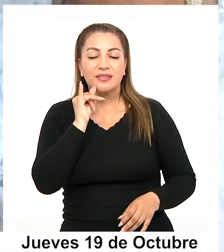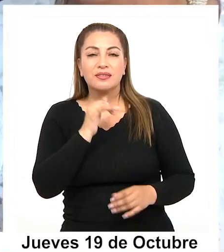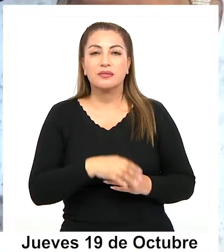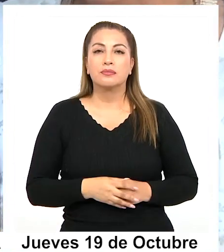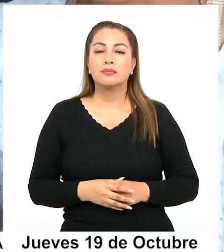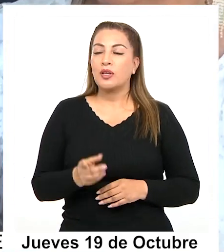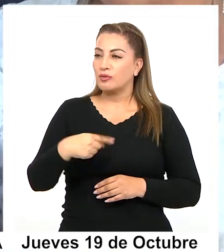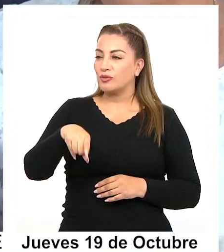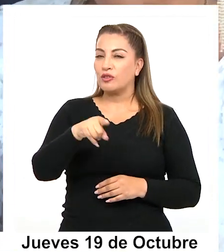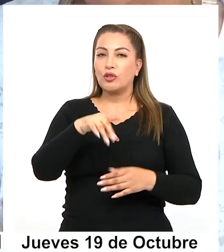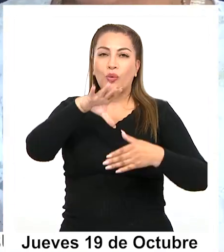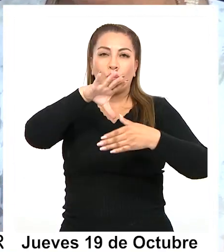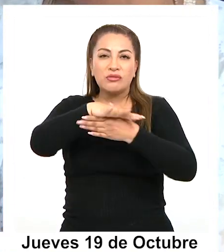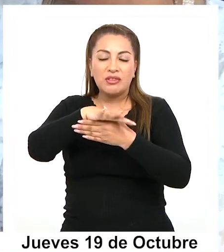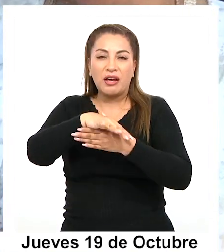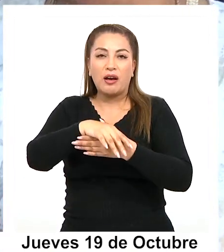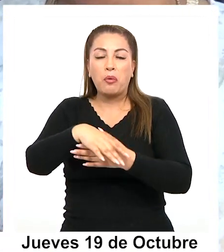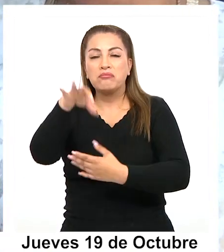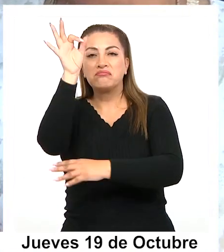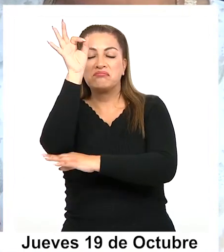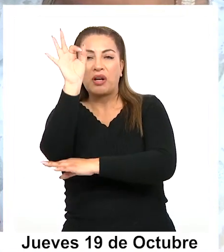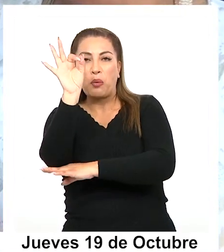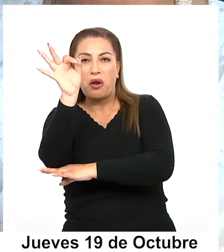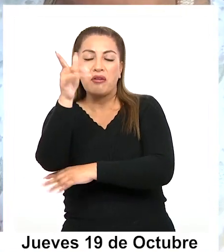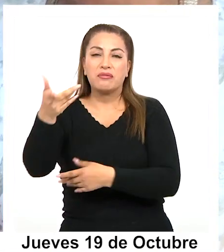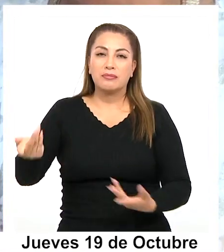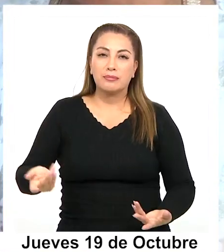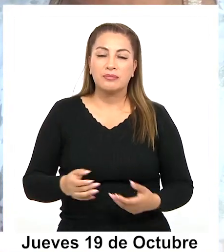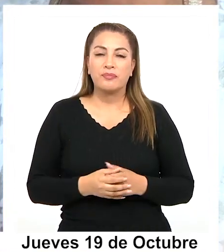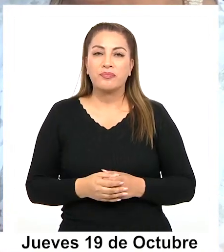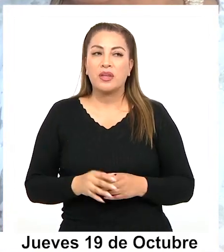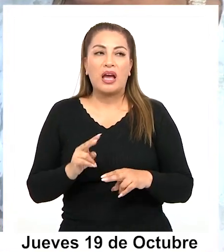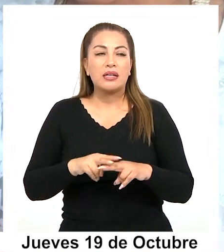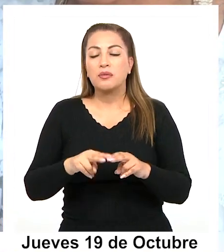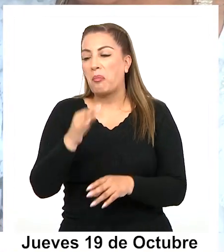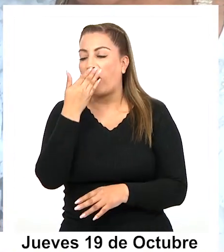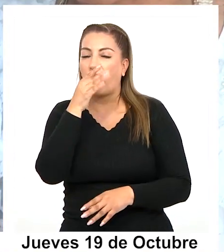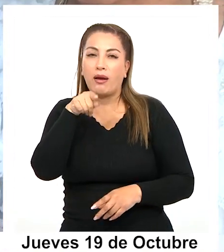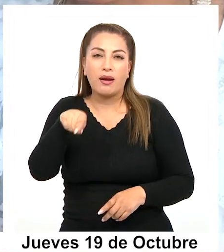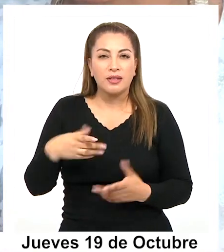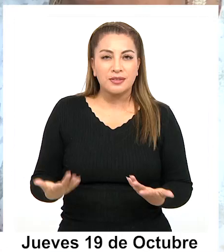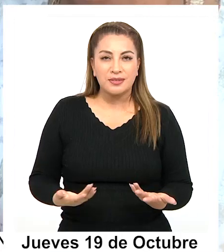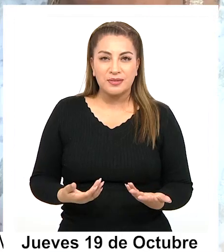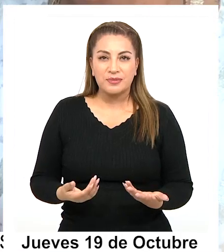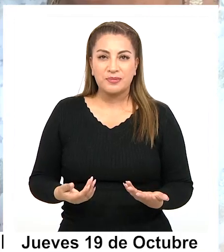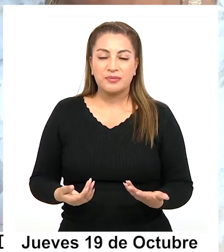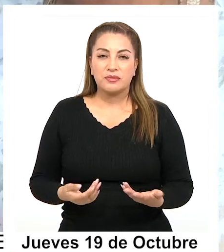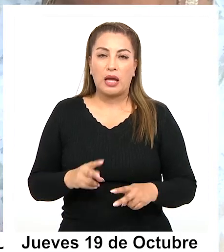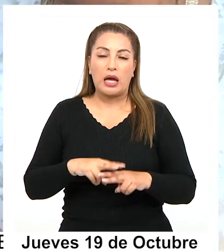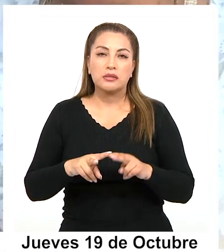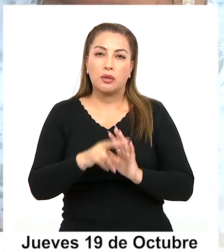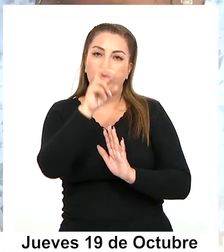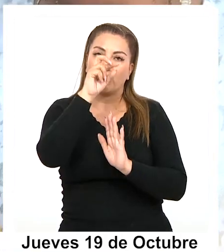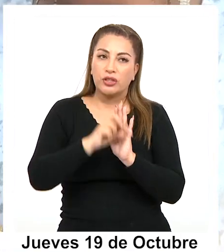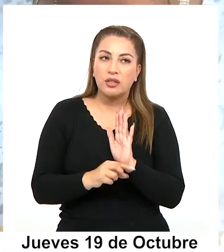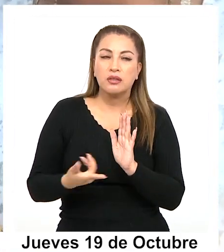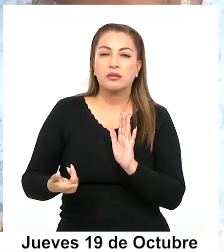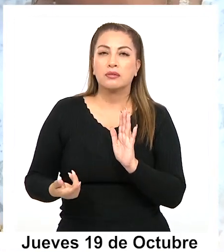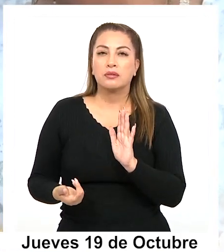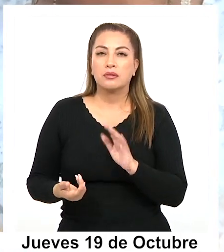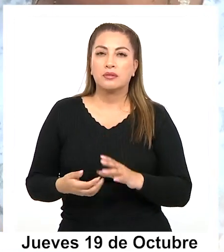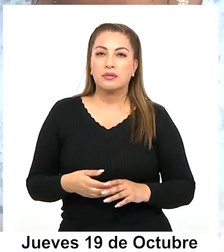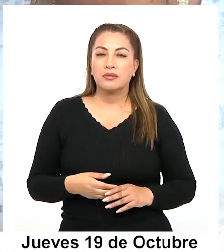Nosotros los juntamos, hacemos reuniones y tratamos de hacer lo mejor, sea, de hacer proyectos para que ellos